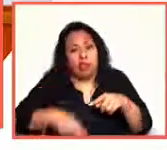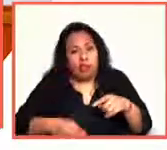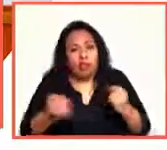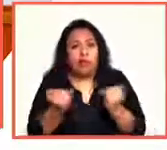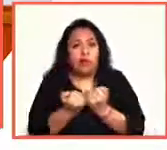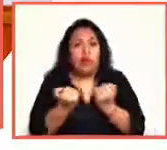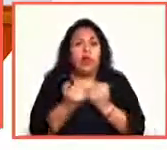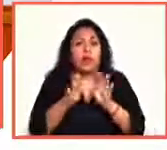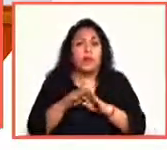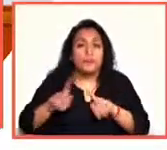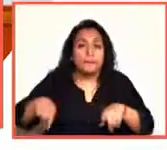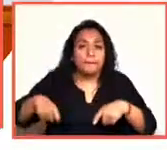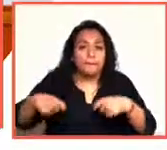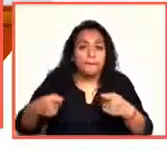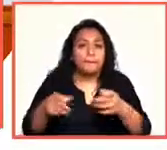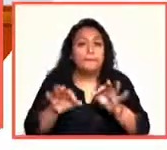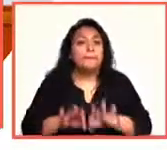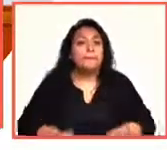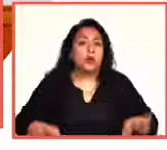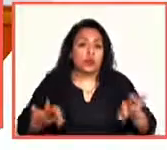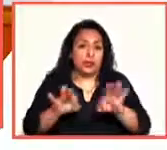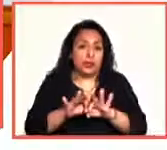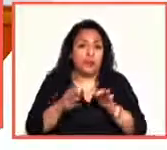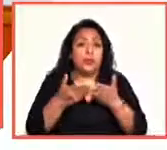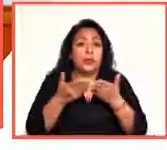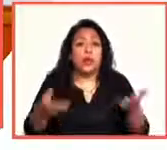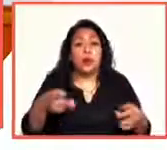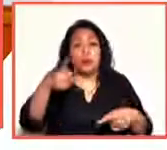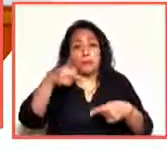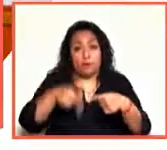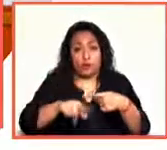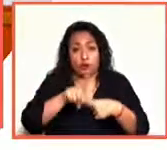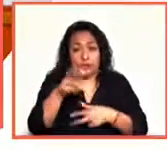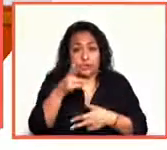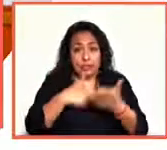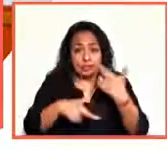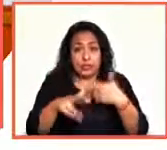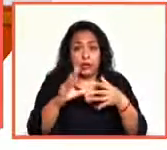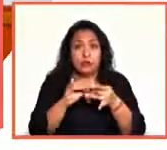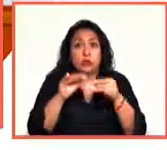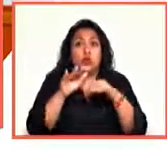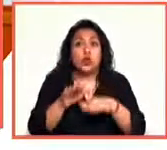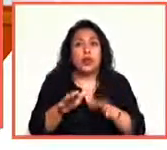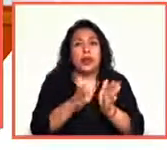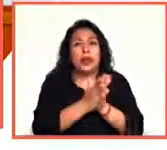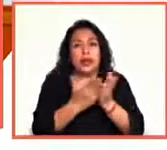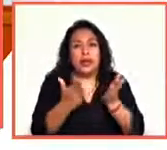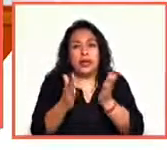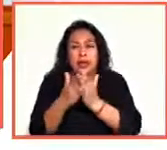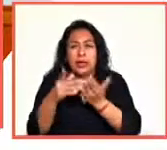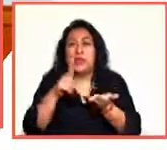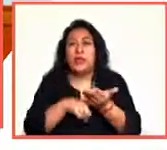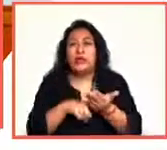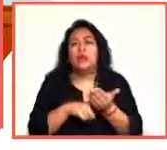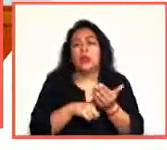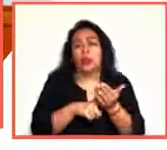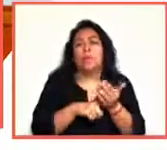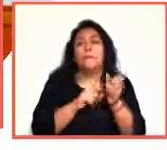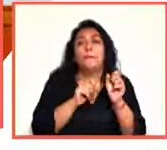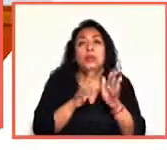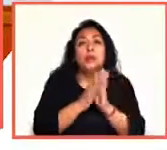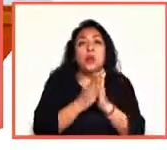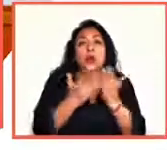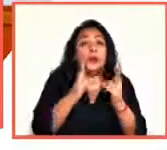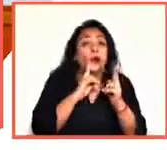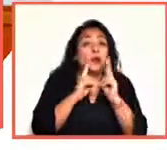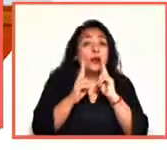un legado importante. Vamos a la pausa. Cuando regresemos les vamos a platicar de algunas publicaciones, entre ellas un libro de narraciones